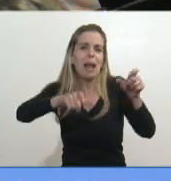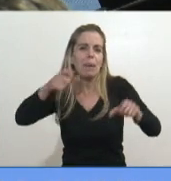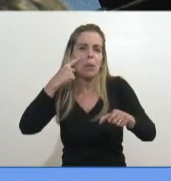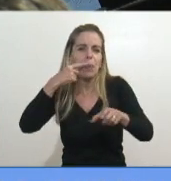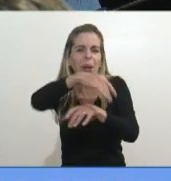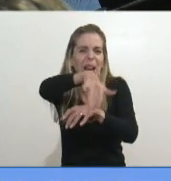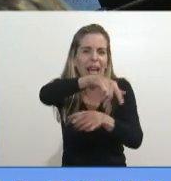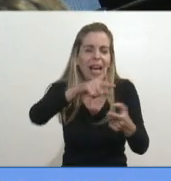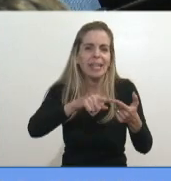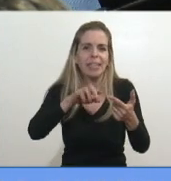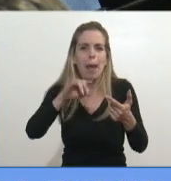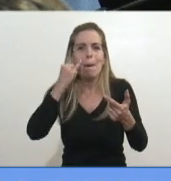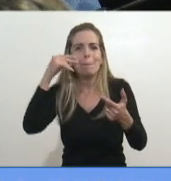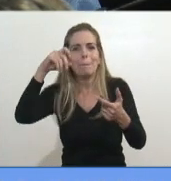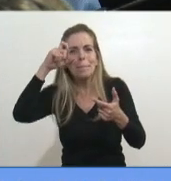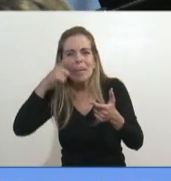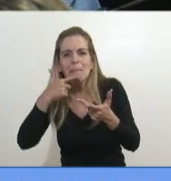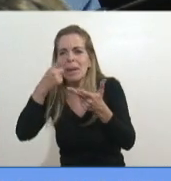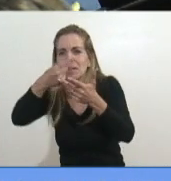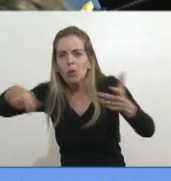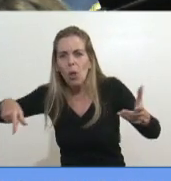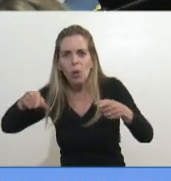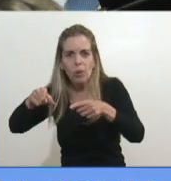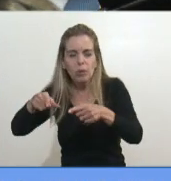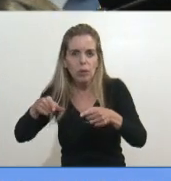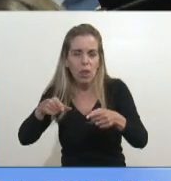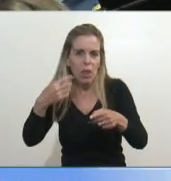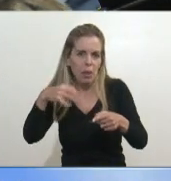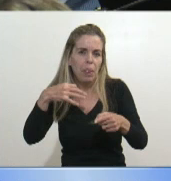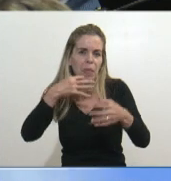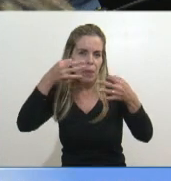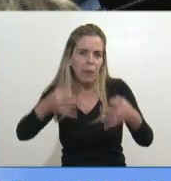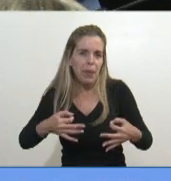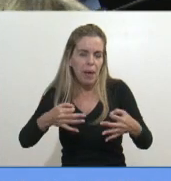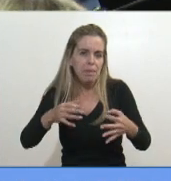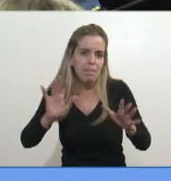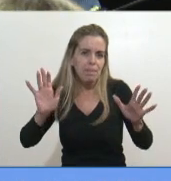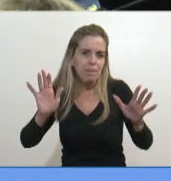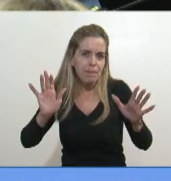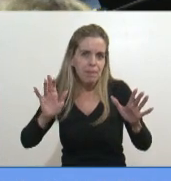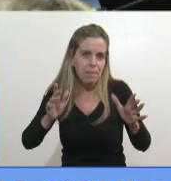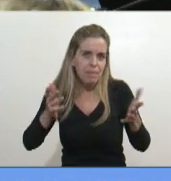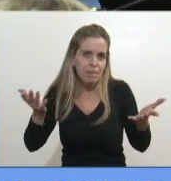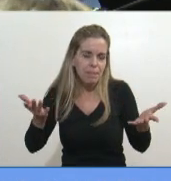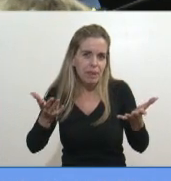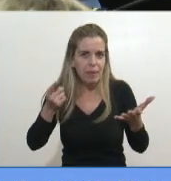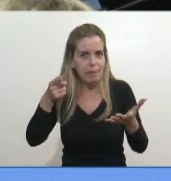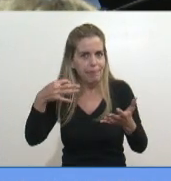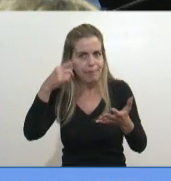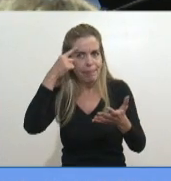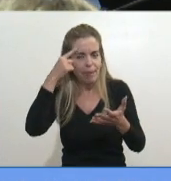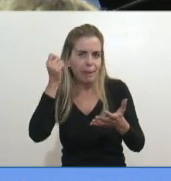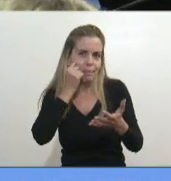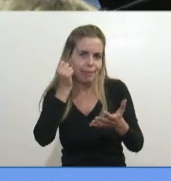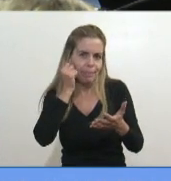hablan de las pymes, ah, no, tienen que ser realmente, tienen que tener un poquito de, no sé, replanteante la cara,